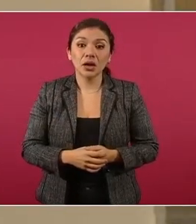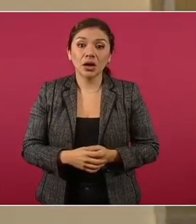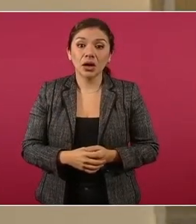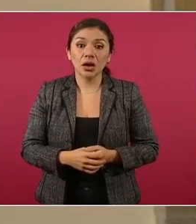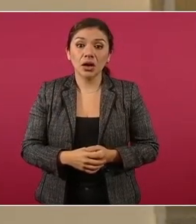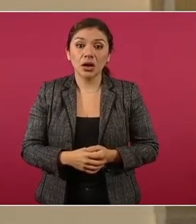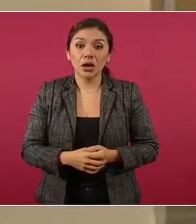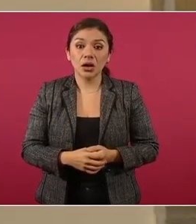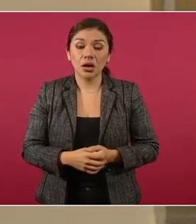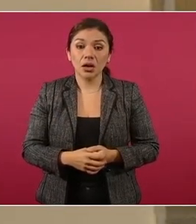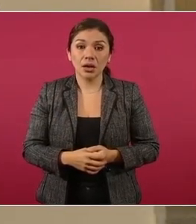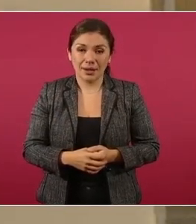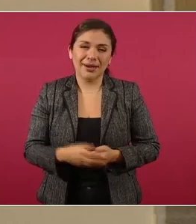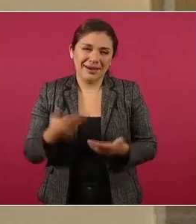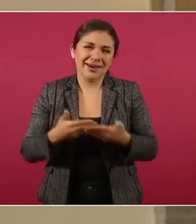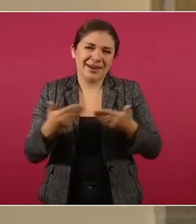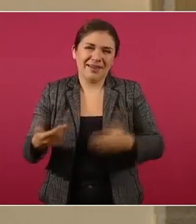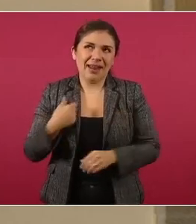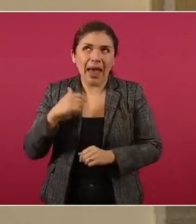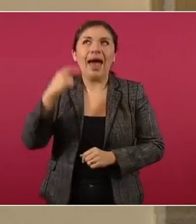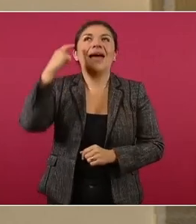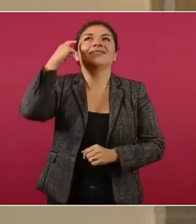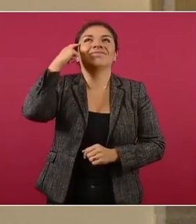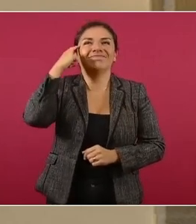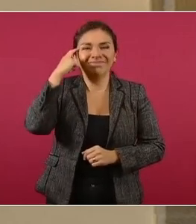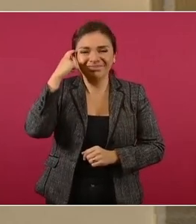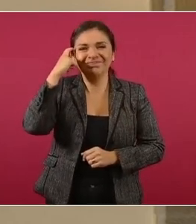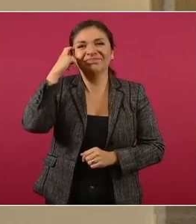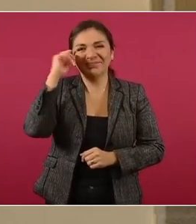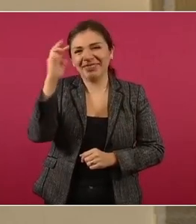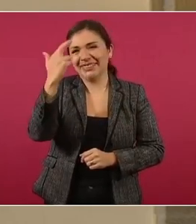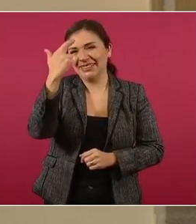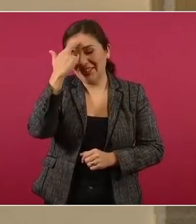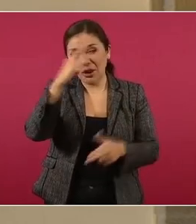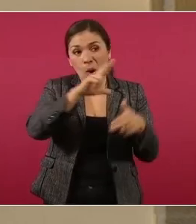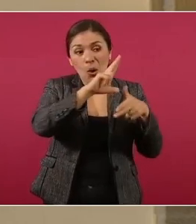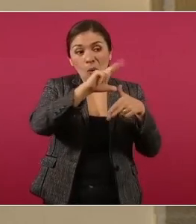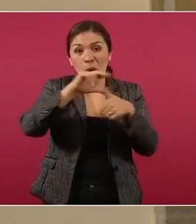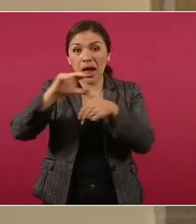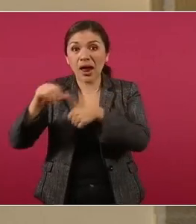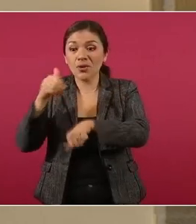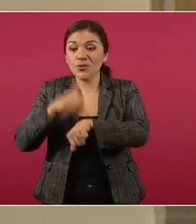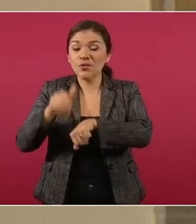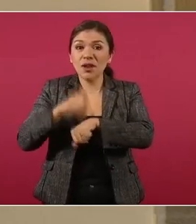Ahorita me acordé de que huracán categoría cinco